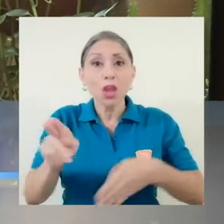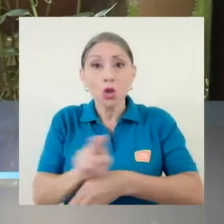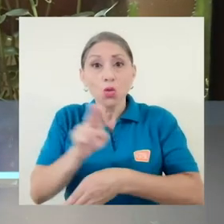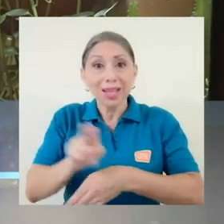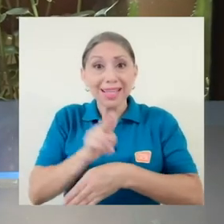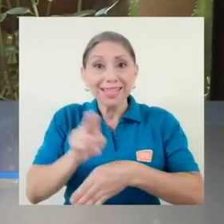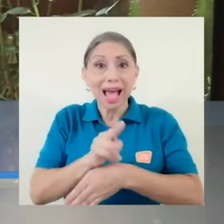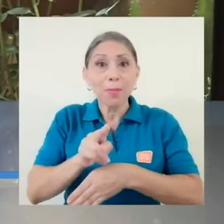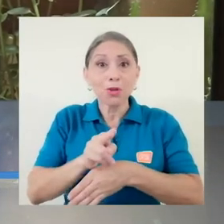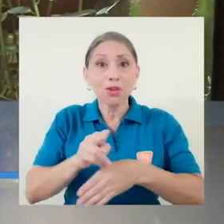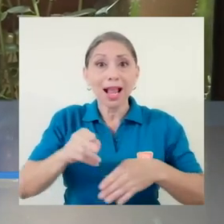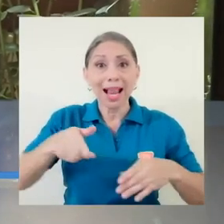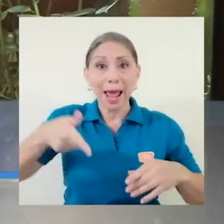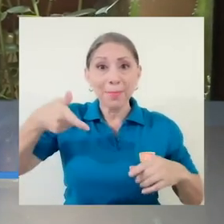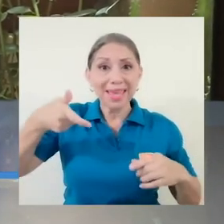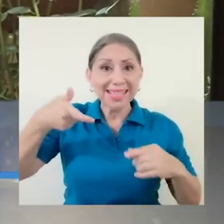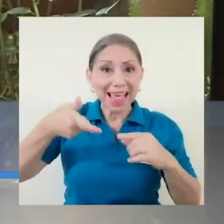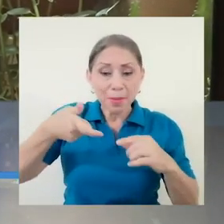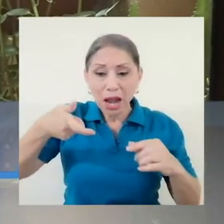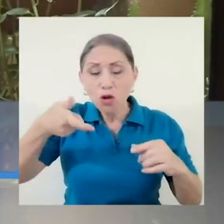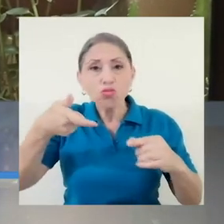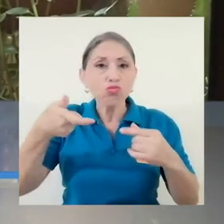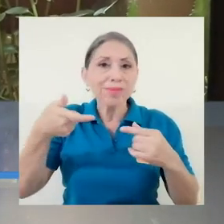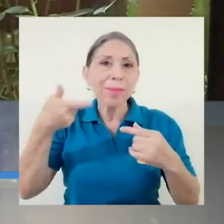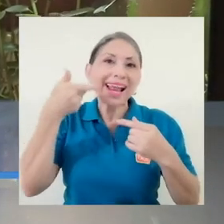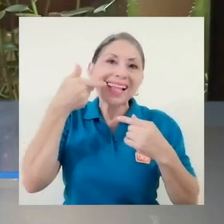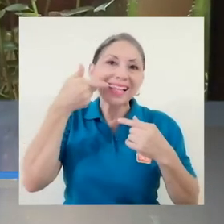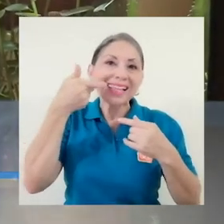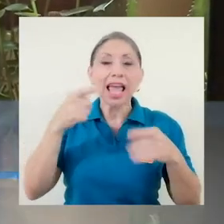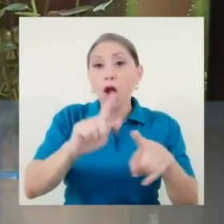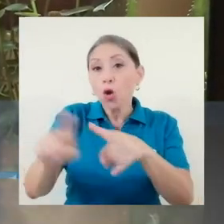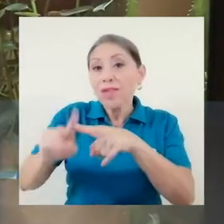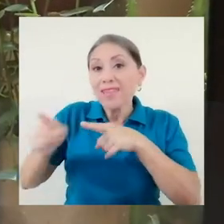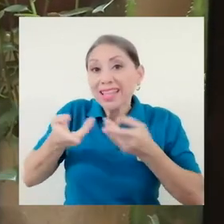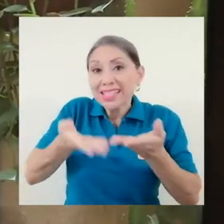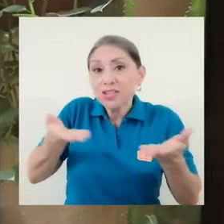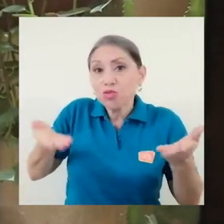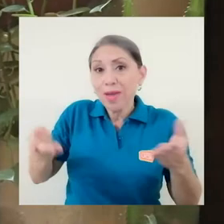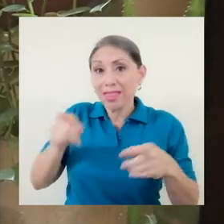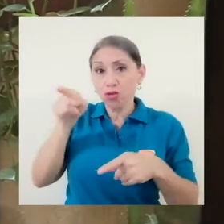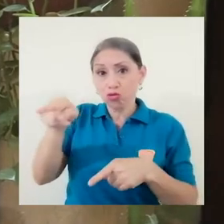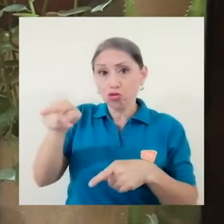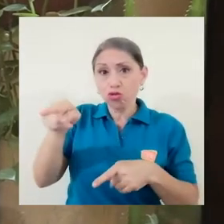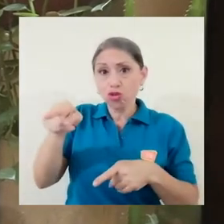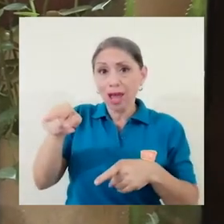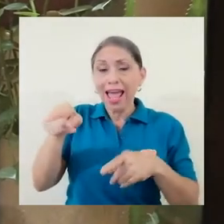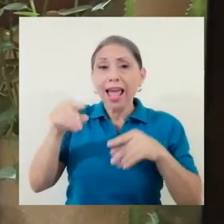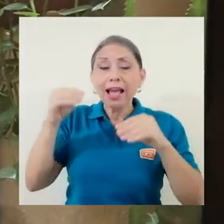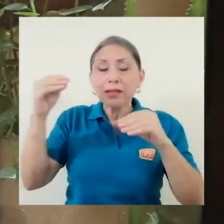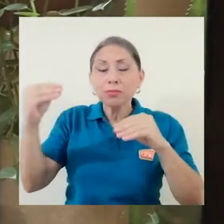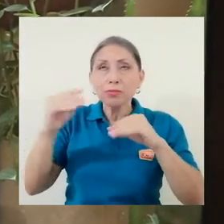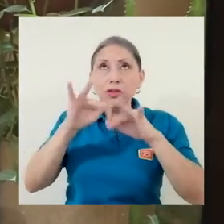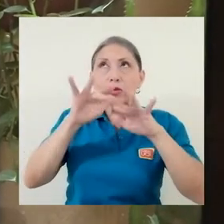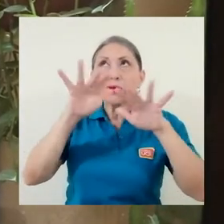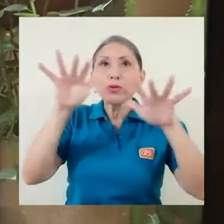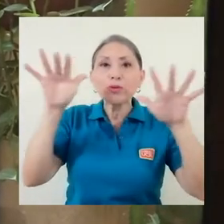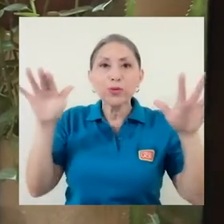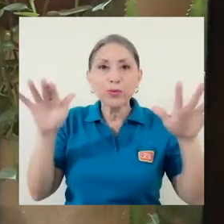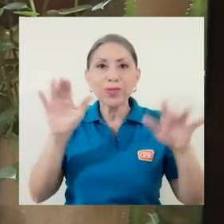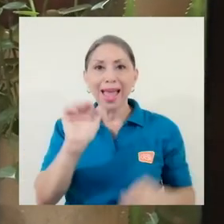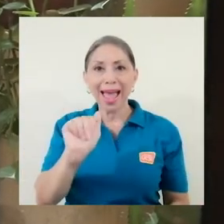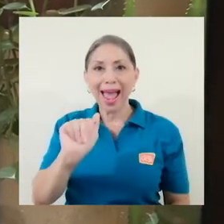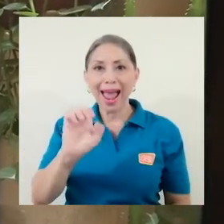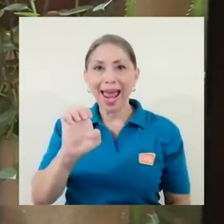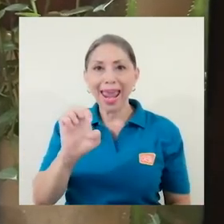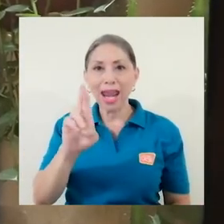la pieza de mano conocida como el taladro o bien ciertos instrumentos ultrasonicos, generamos un aerosol o bien